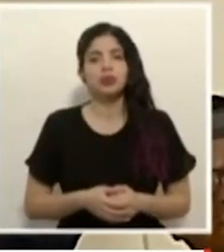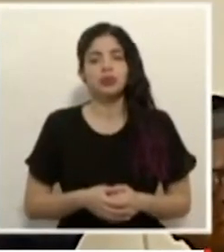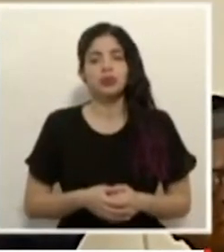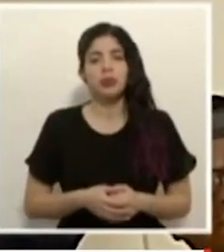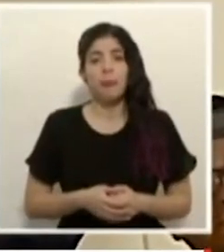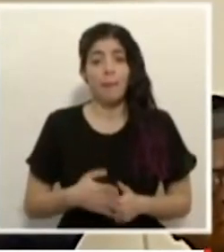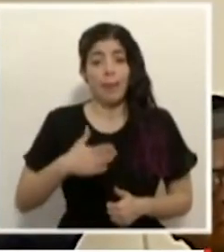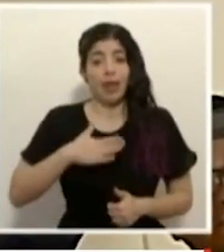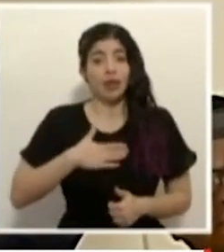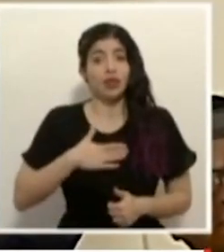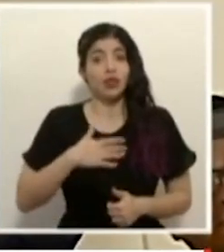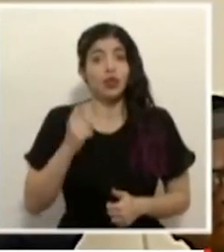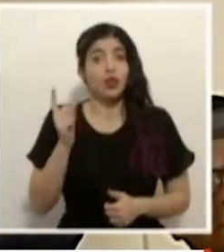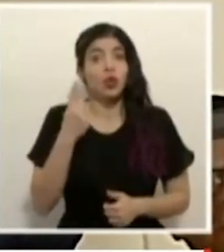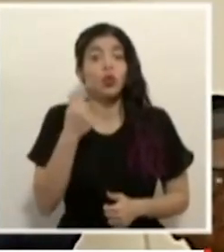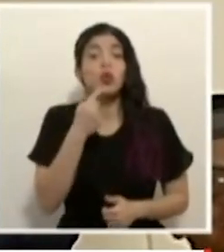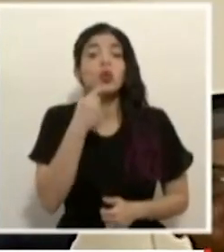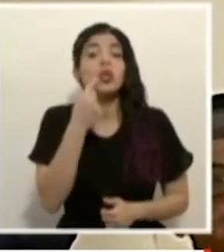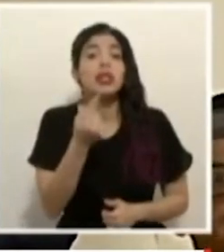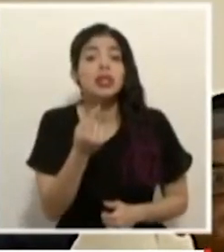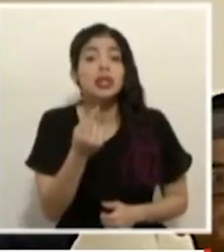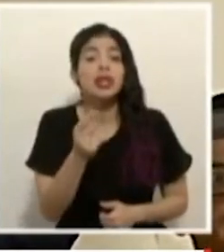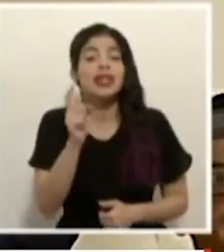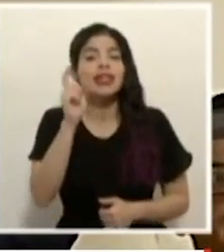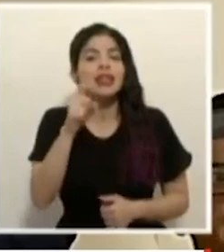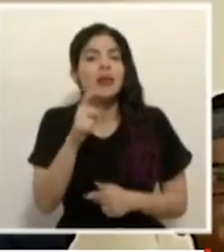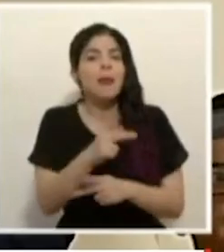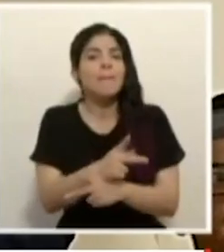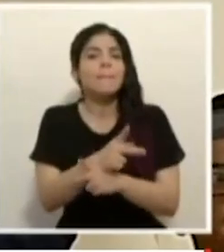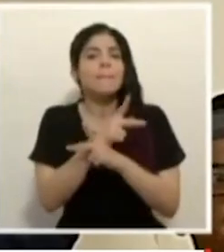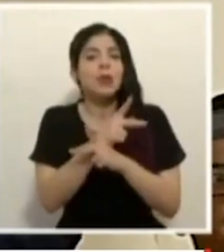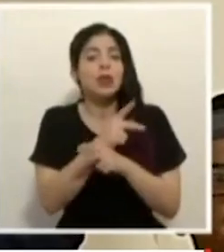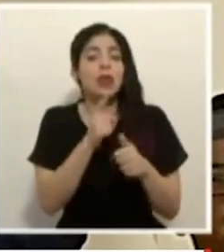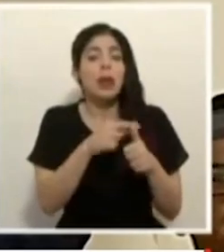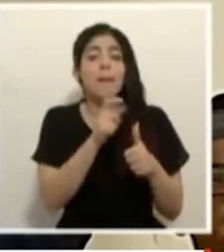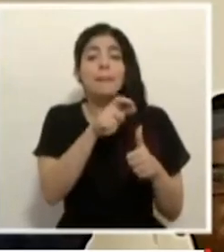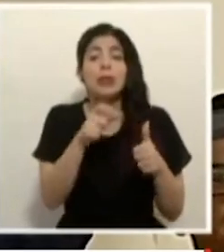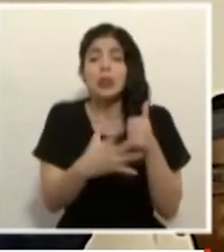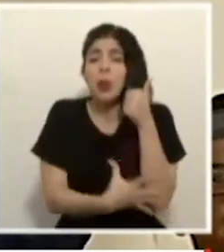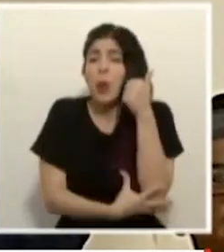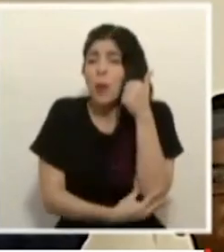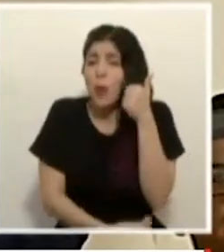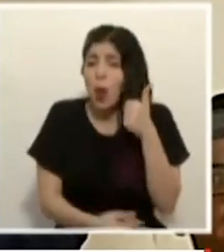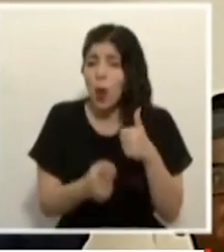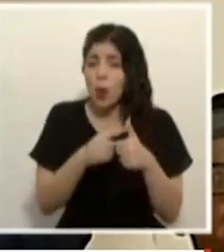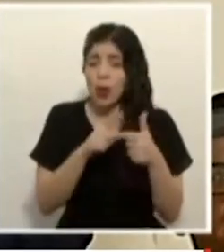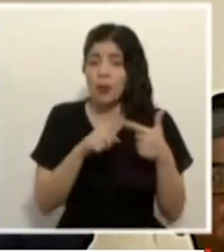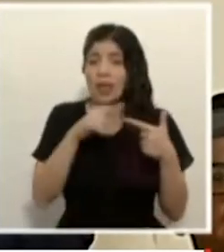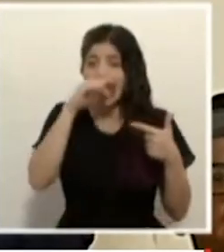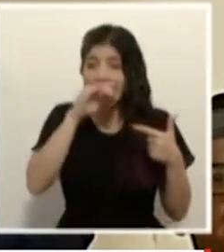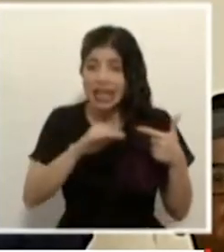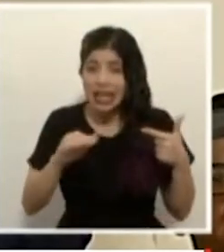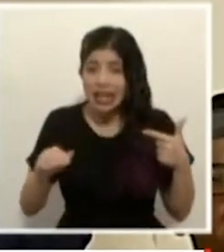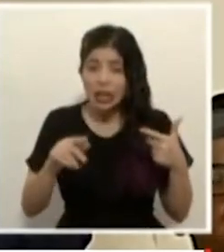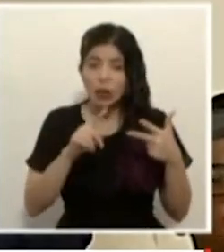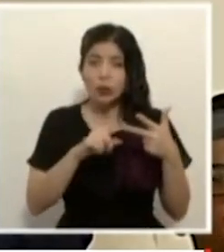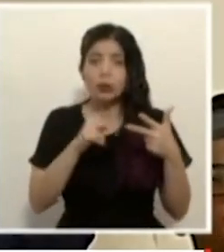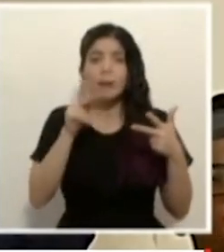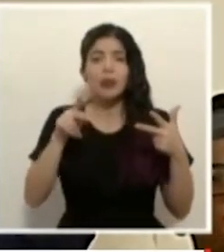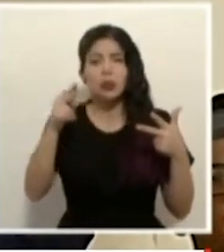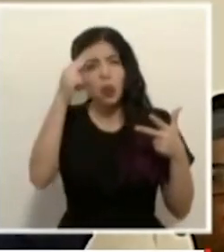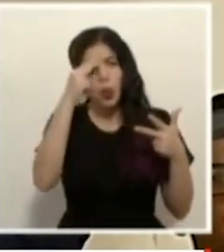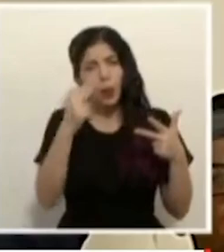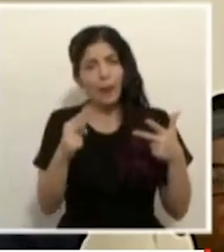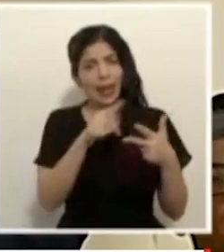Yo los únicos que he dicho es que tenemos que proteger al máximo a la gente más pobre, a la niñez, a la gente más humilde.